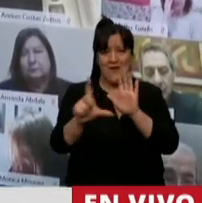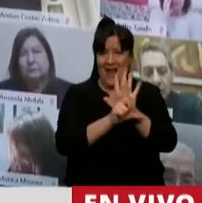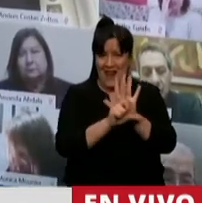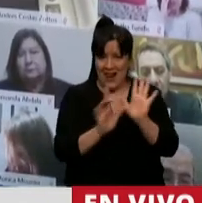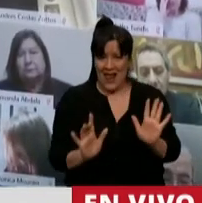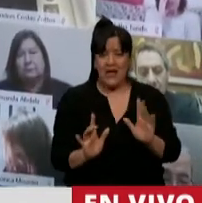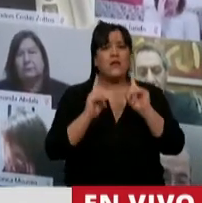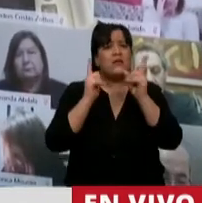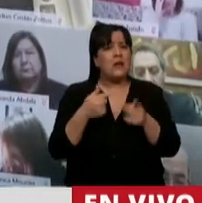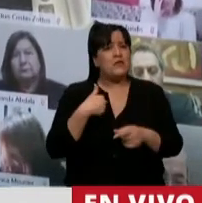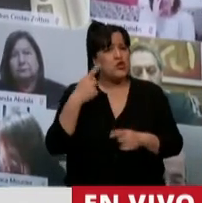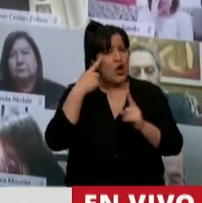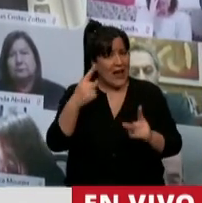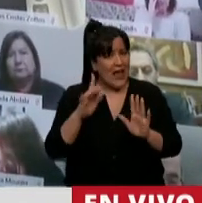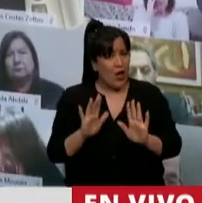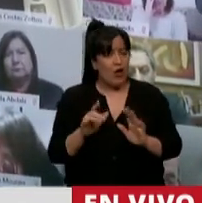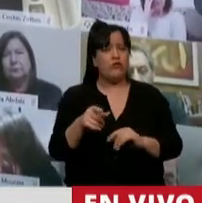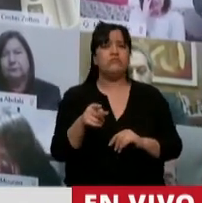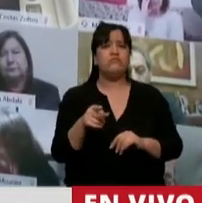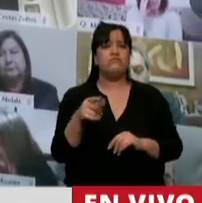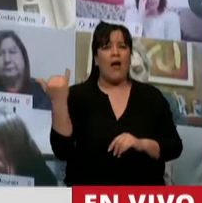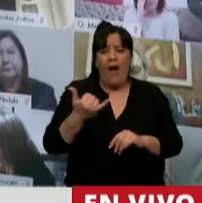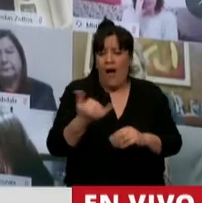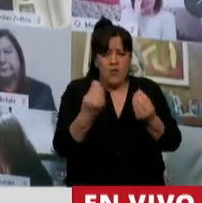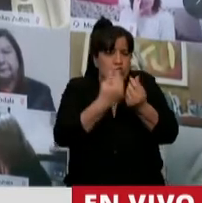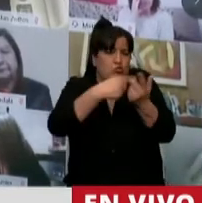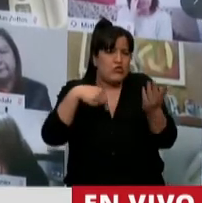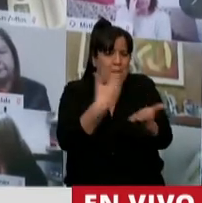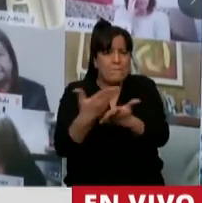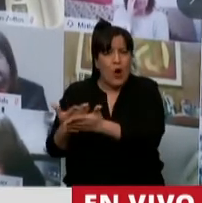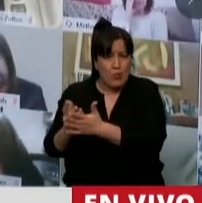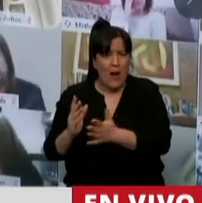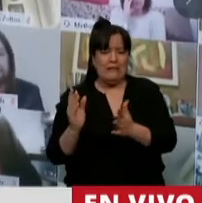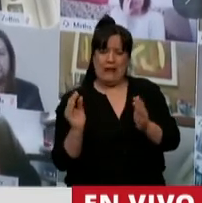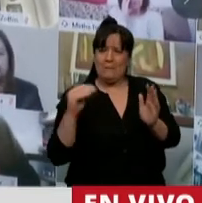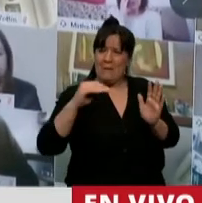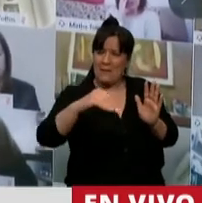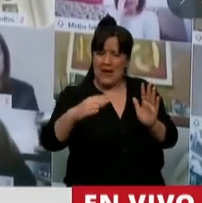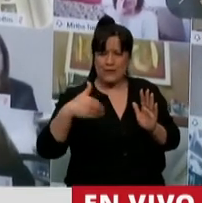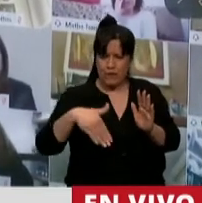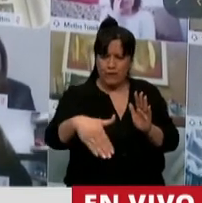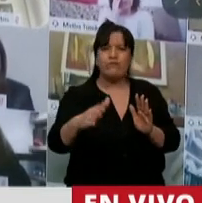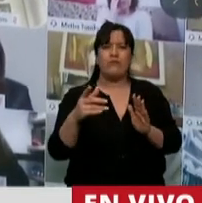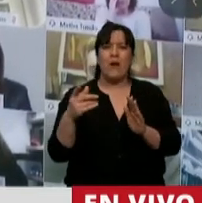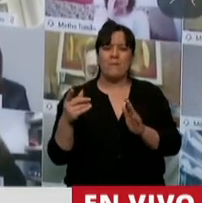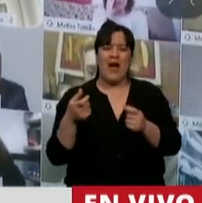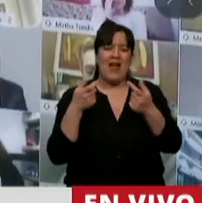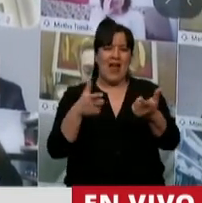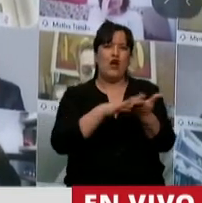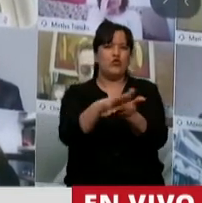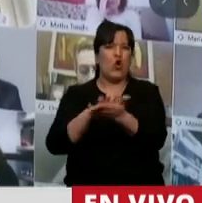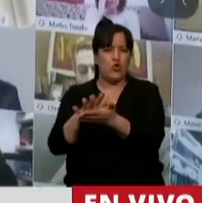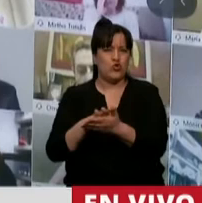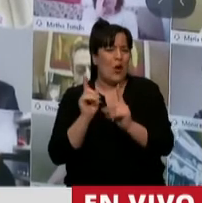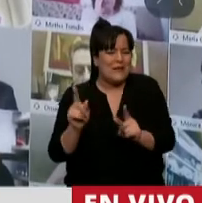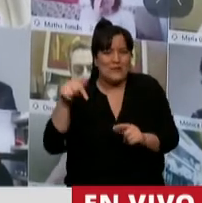ley. También creo que tenemos una cantidad de iniciativas complementarias que van a venir a saldar todo lo que aquí se